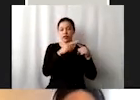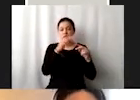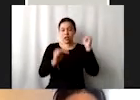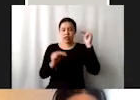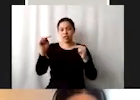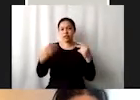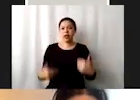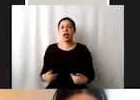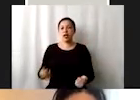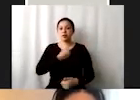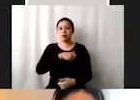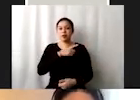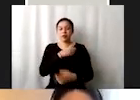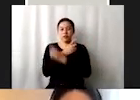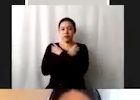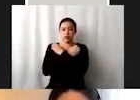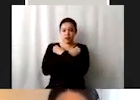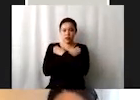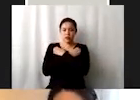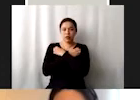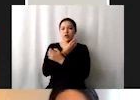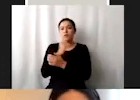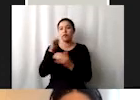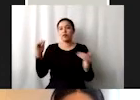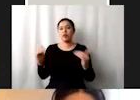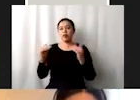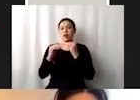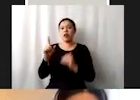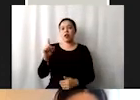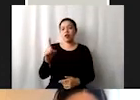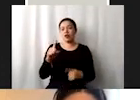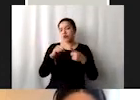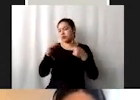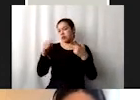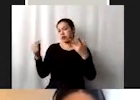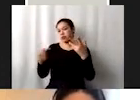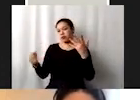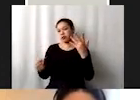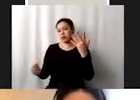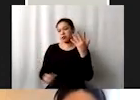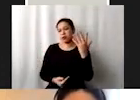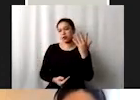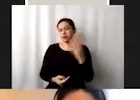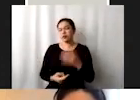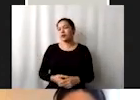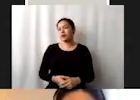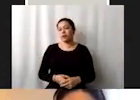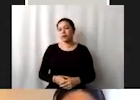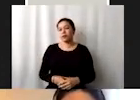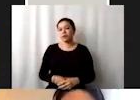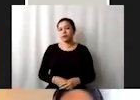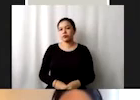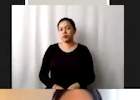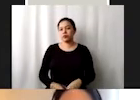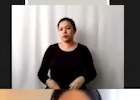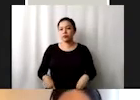hambre, la salud, la educación, la igualdad de género, el agua, y así sucesivamente, pues al, digamos,